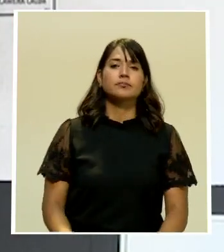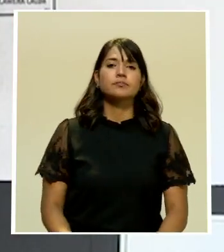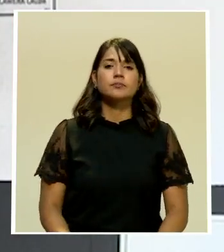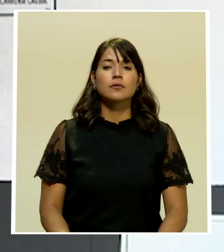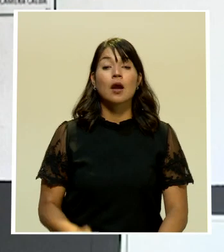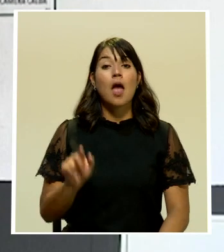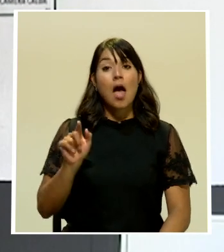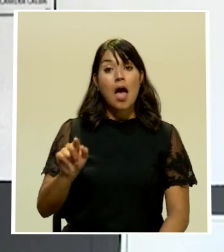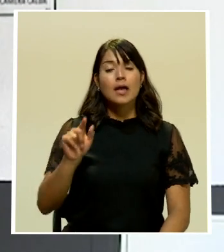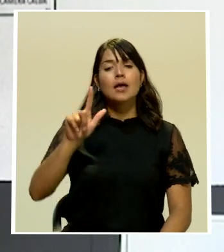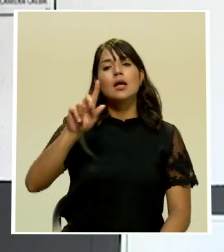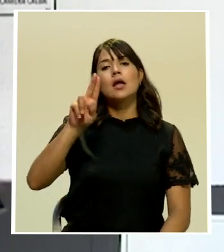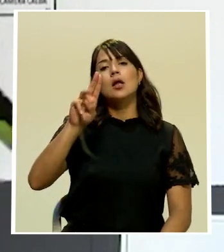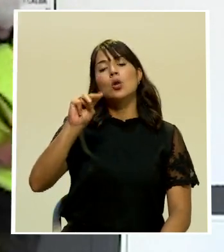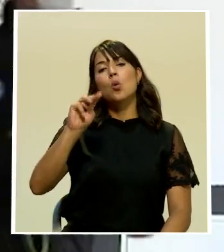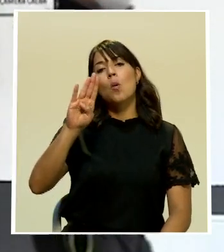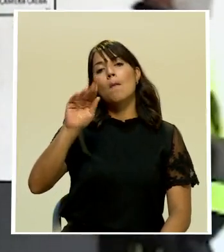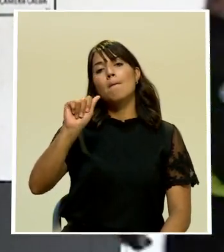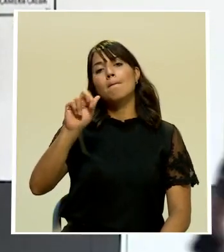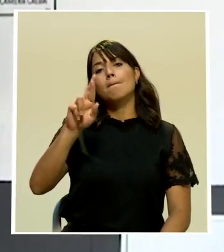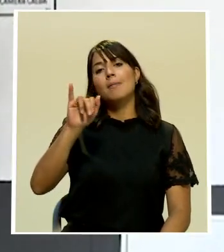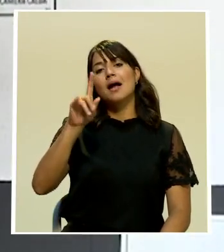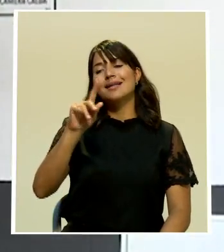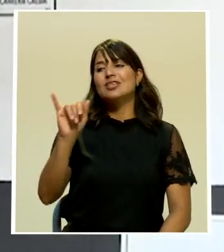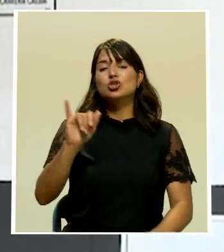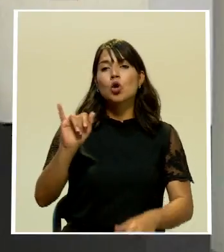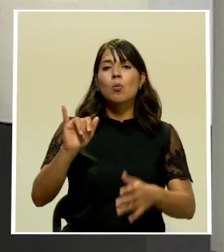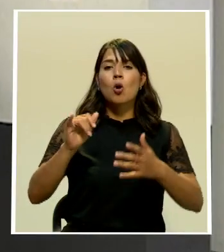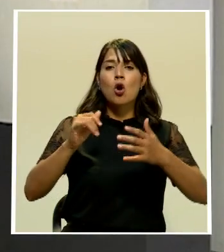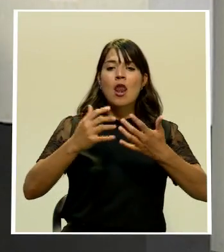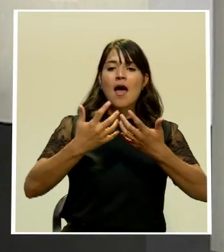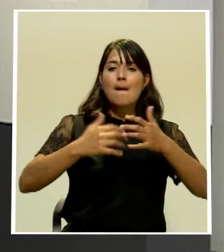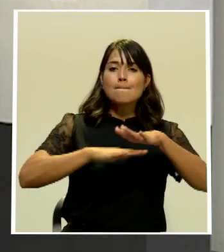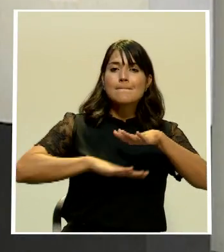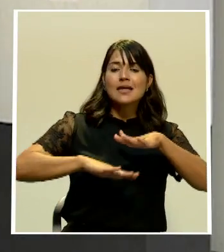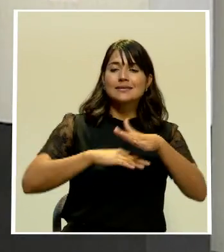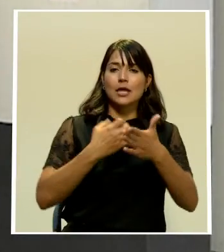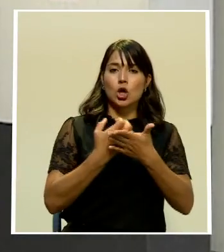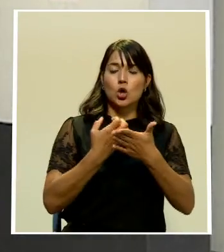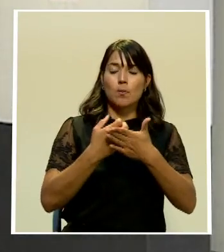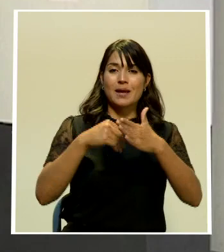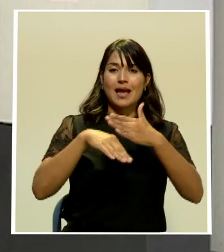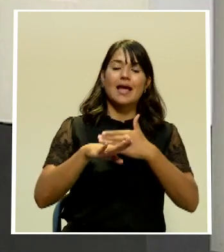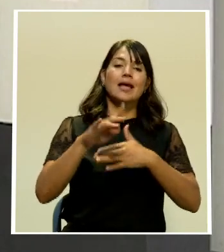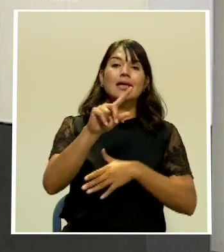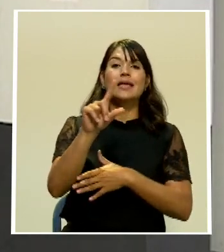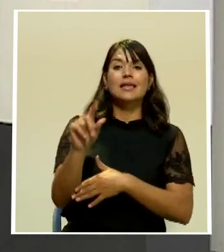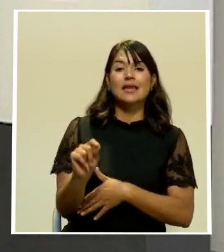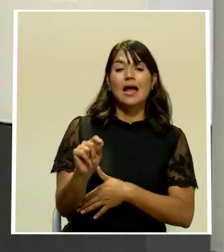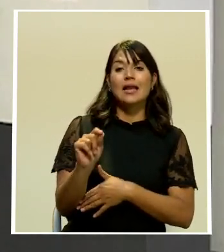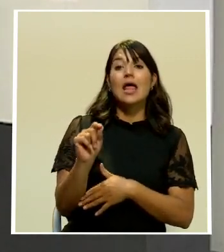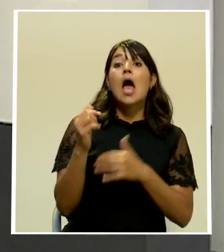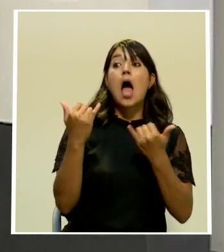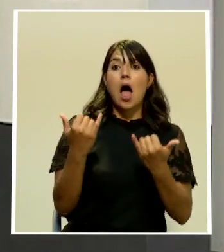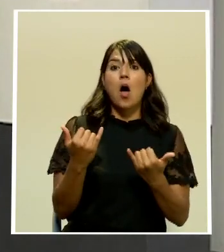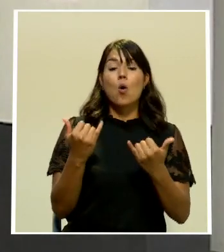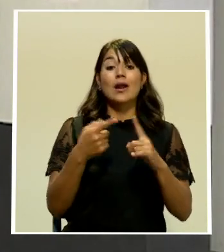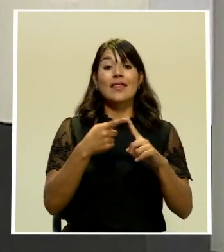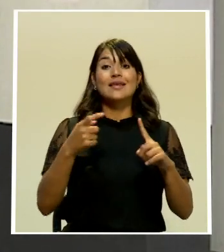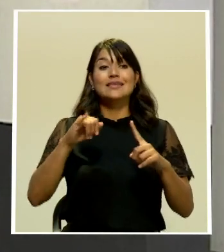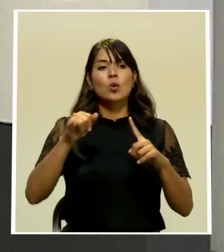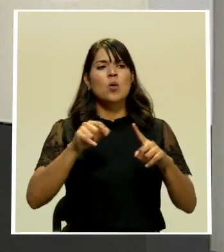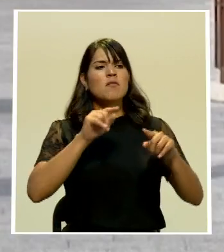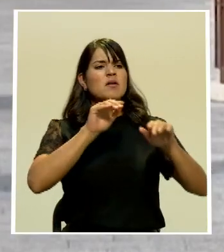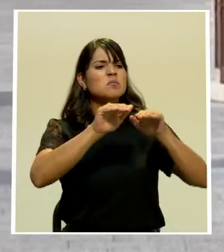Lombardía es considerado el motor económico de Italia ante el rebrote las autoridades aplicarán un toque de queda desde el jueves